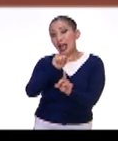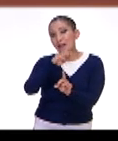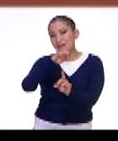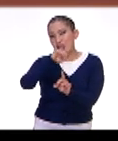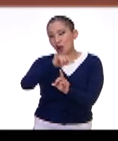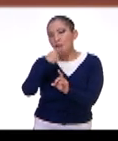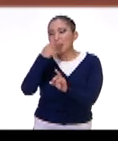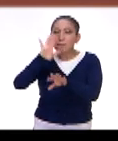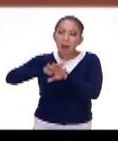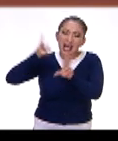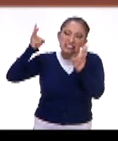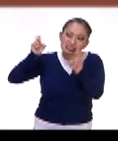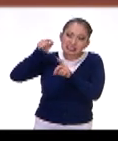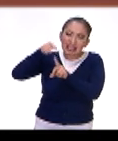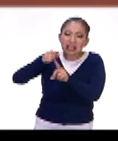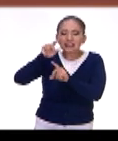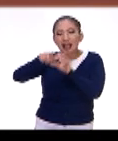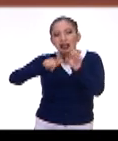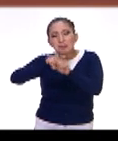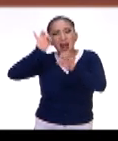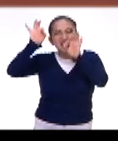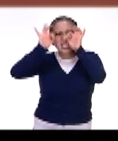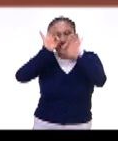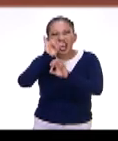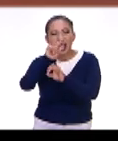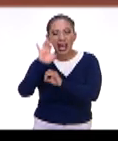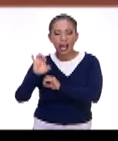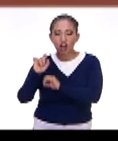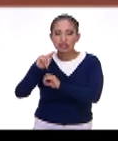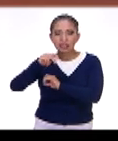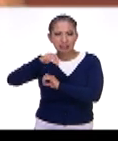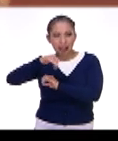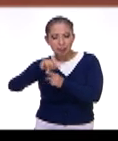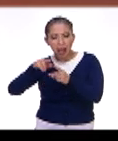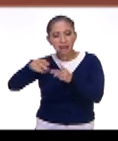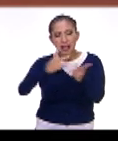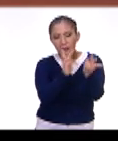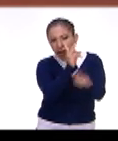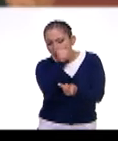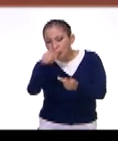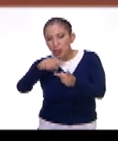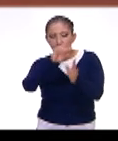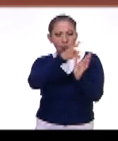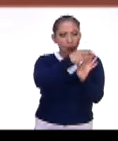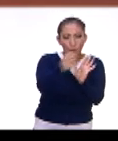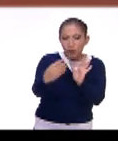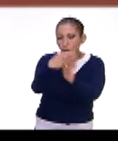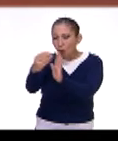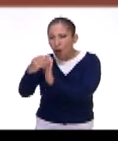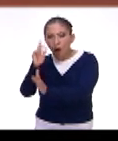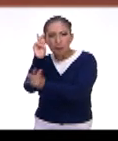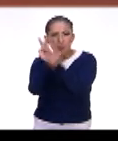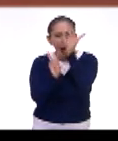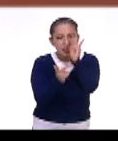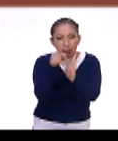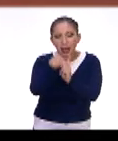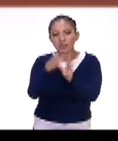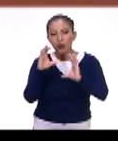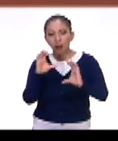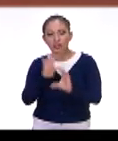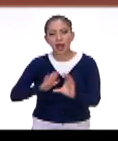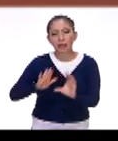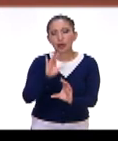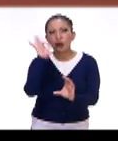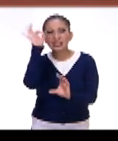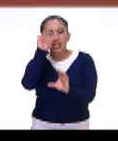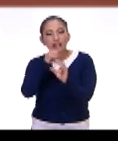hablábamos más sobre lo que eran los insectos, los ecosistemas, la flora, la polinización, el cuidado de los